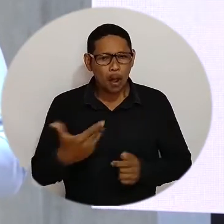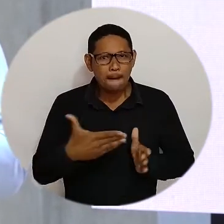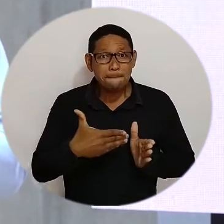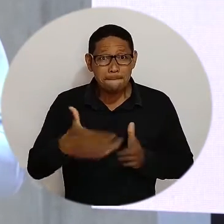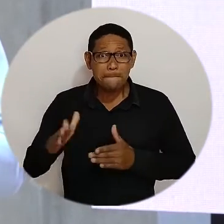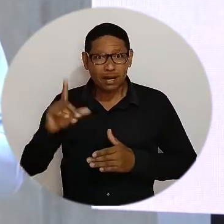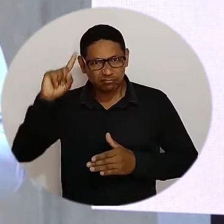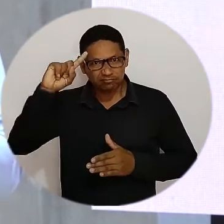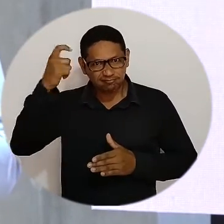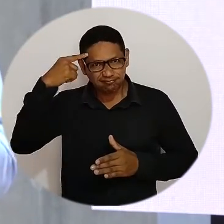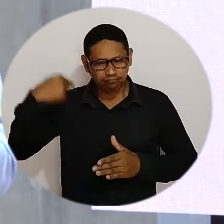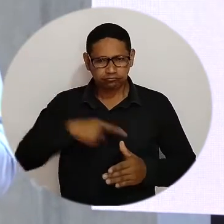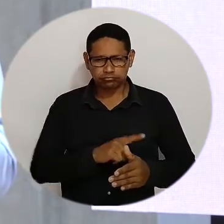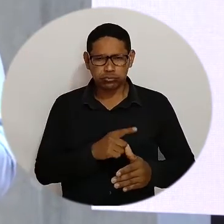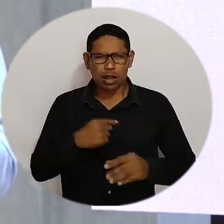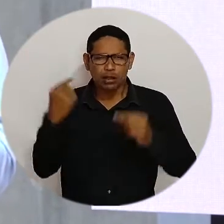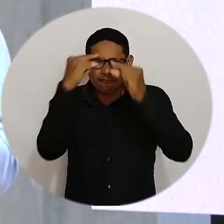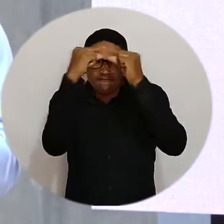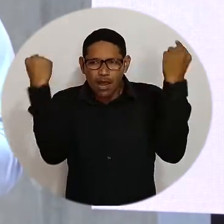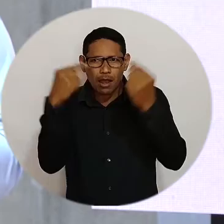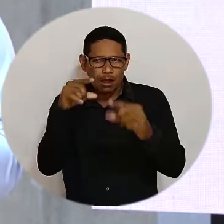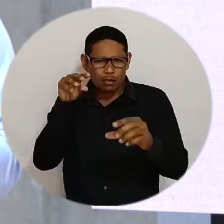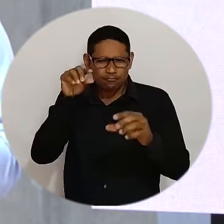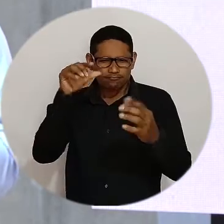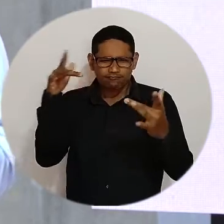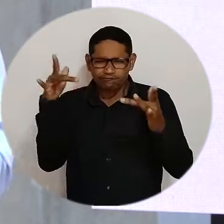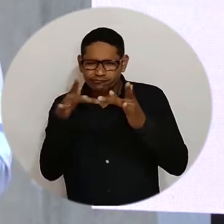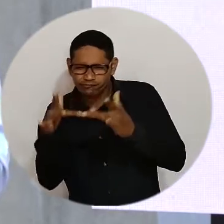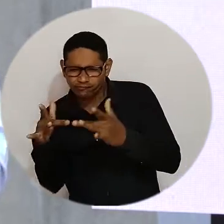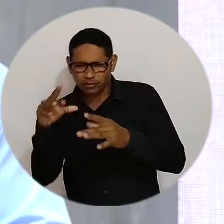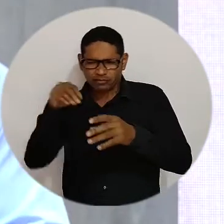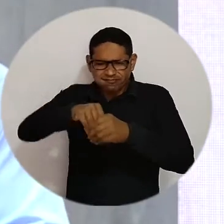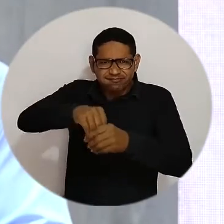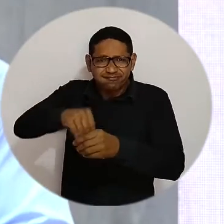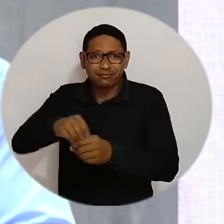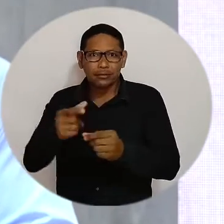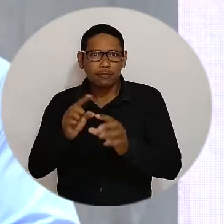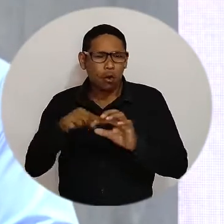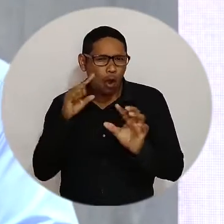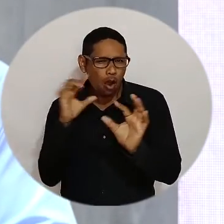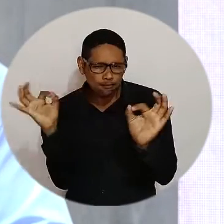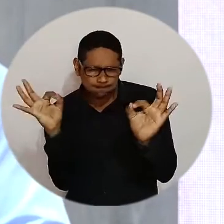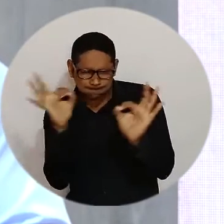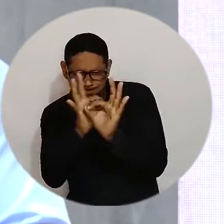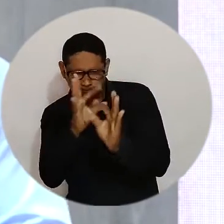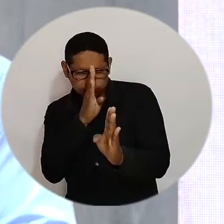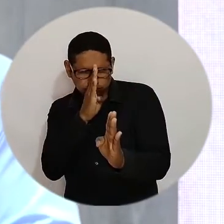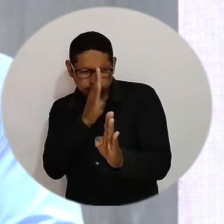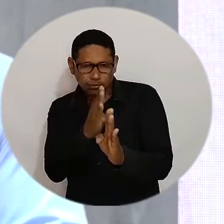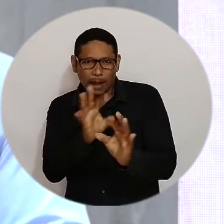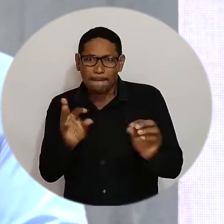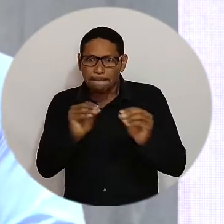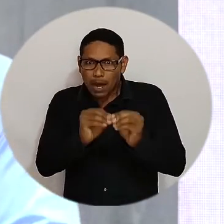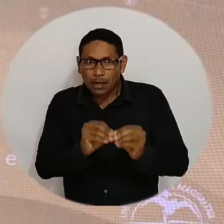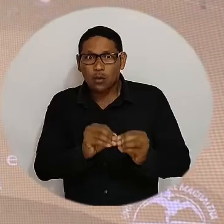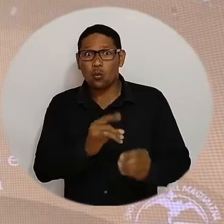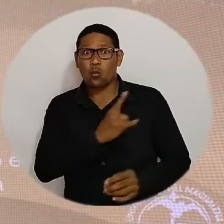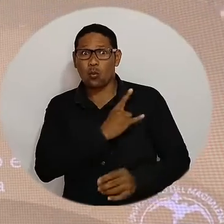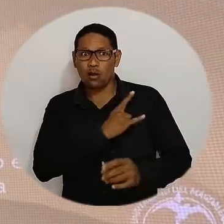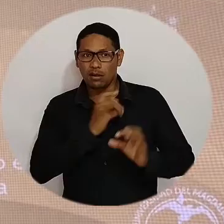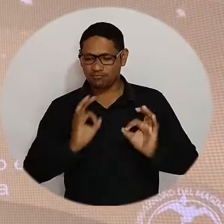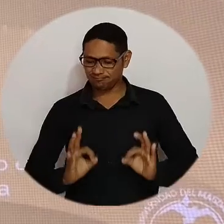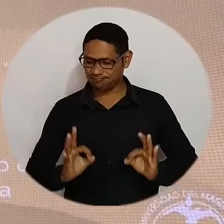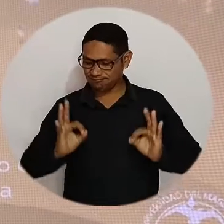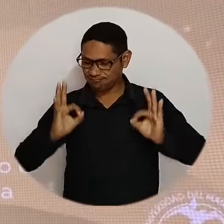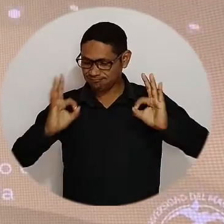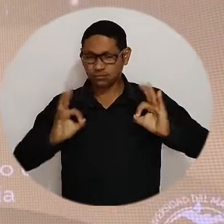gobierno cada una de las metas que teníamos previstas, de manera que todo lo que hicimos estaba enfocado y orientado a seguir construyendo una universidad